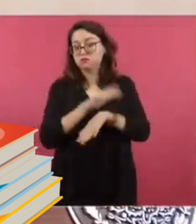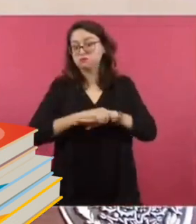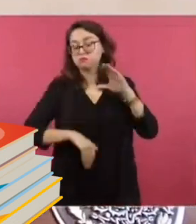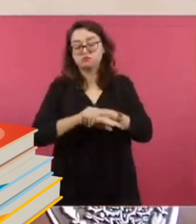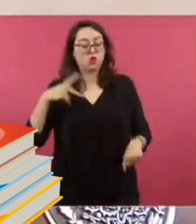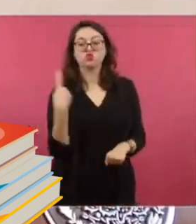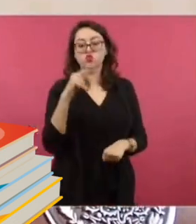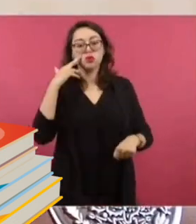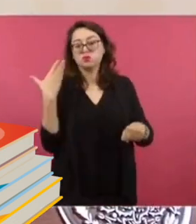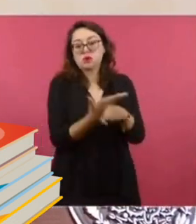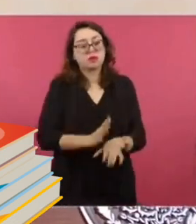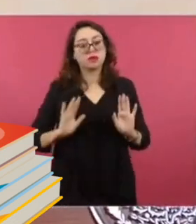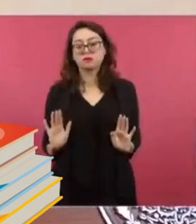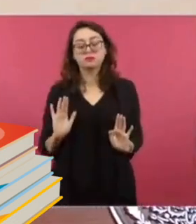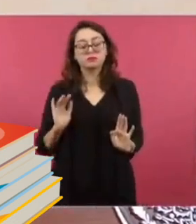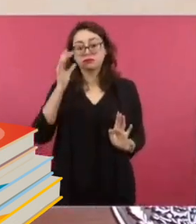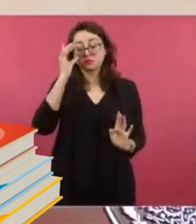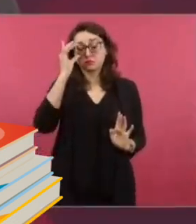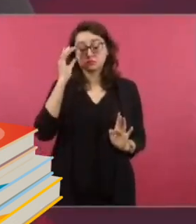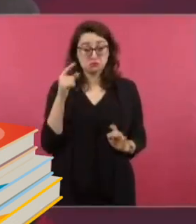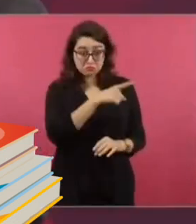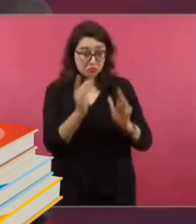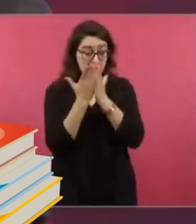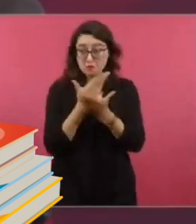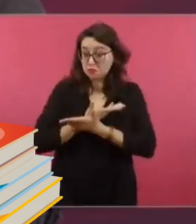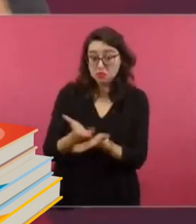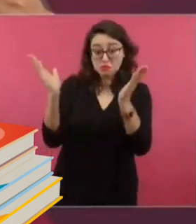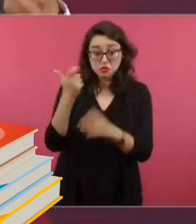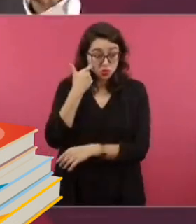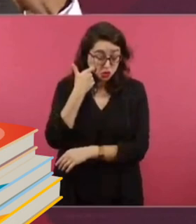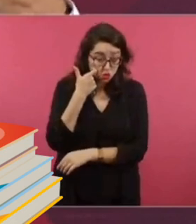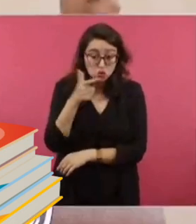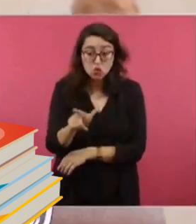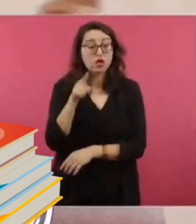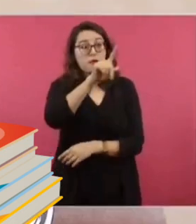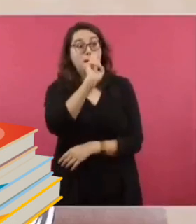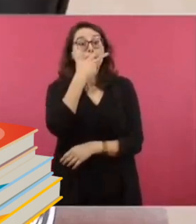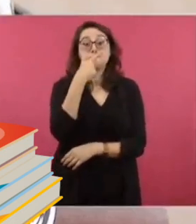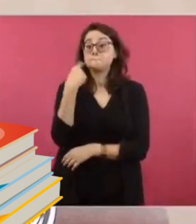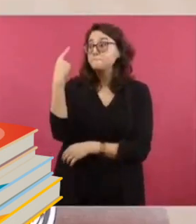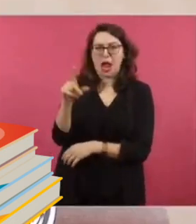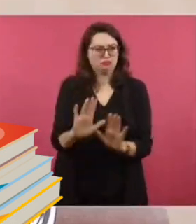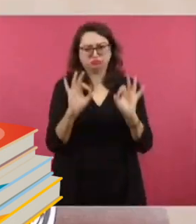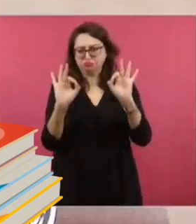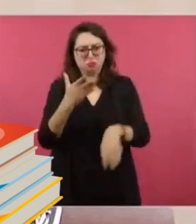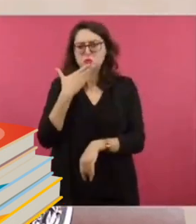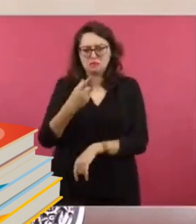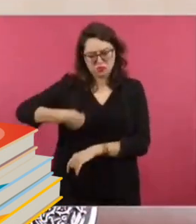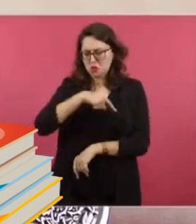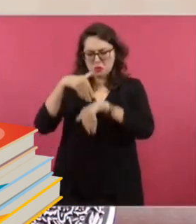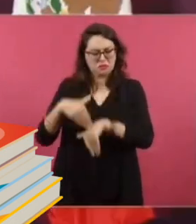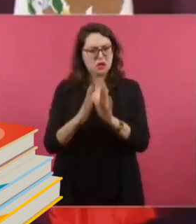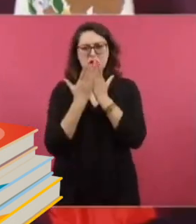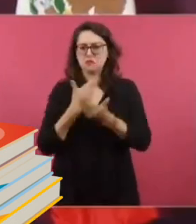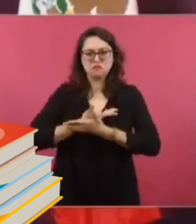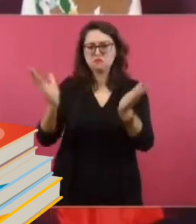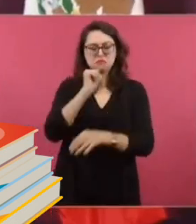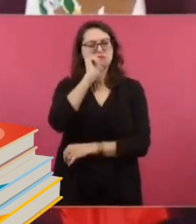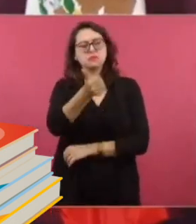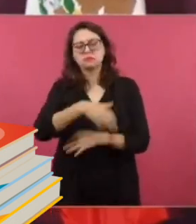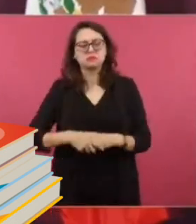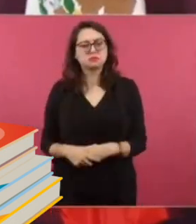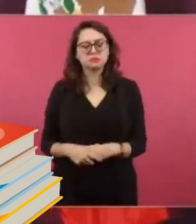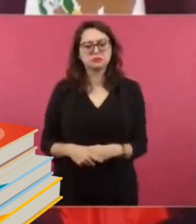Si no quieren que se repartan los libros, como lo decidió un ministro de la Corte, ante una demanda de la gobernadora de Chihuahua, nosotros no lo vamos a repartir. Hasta que